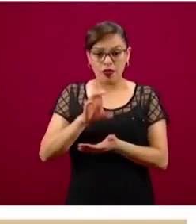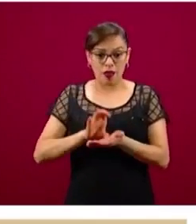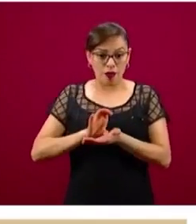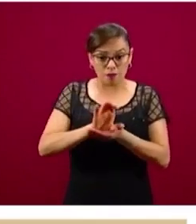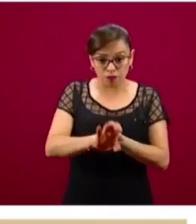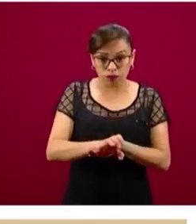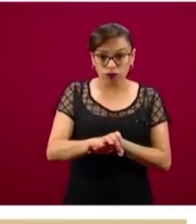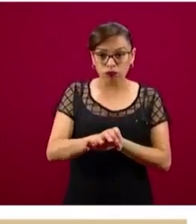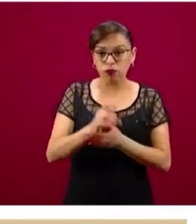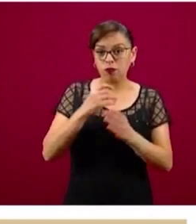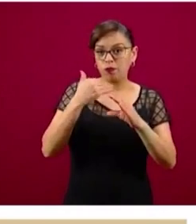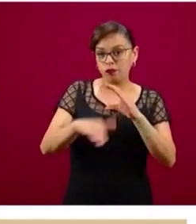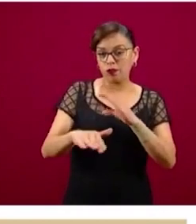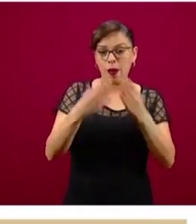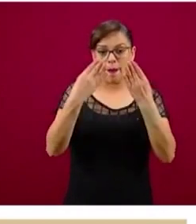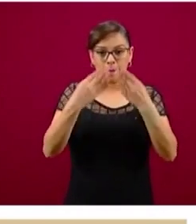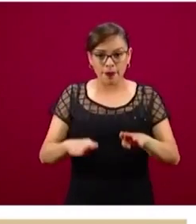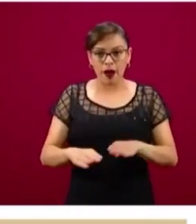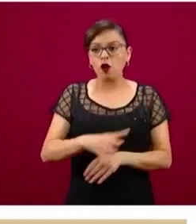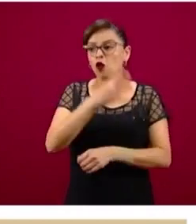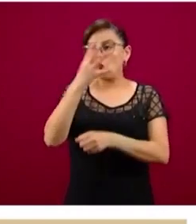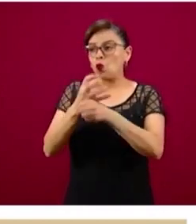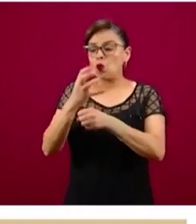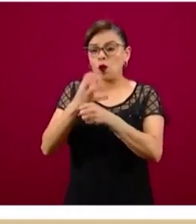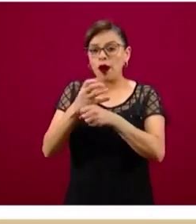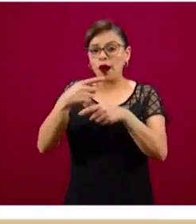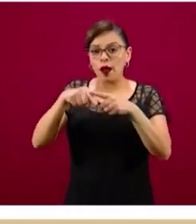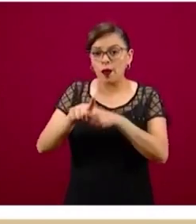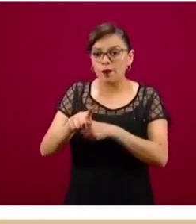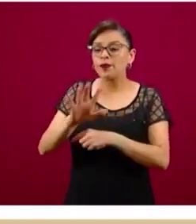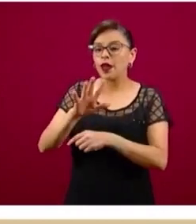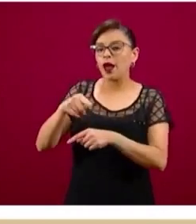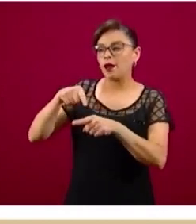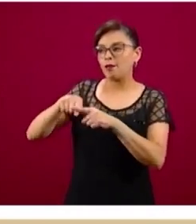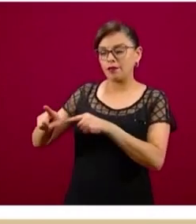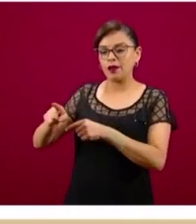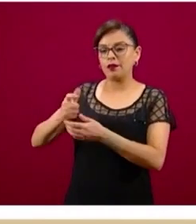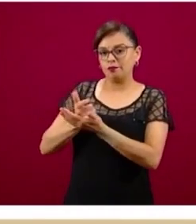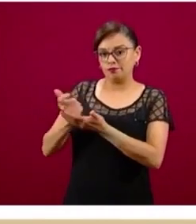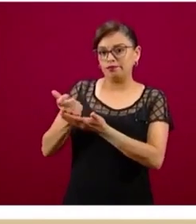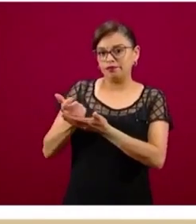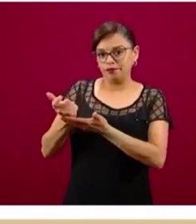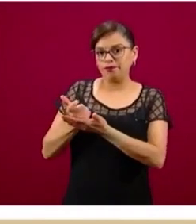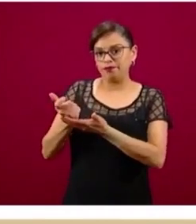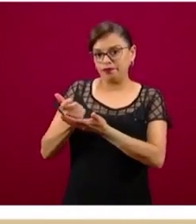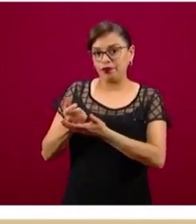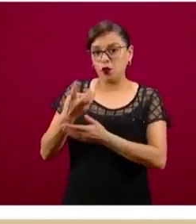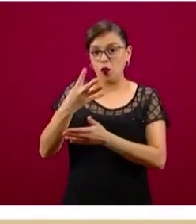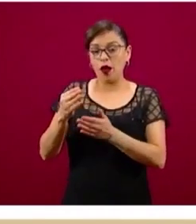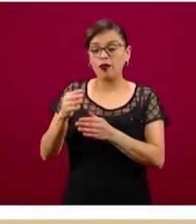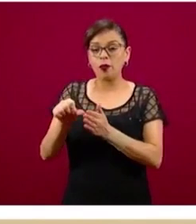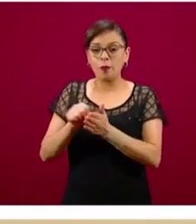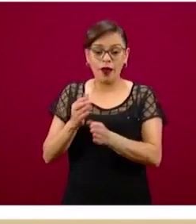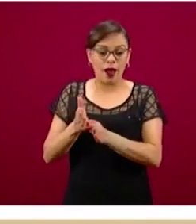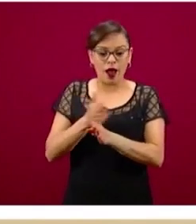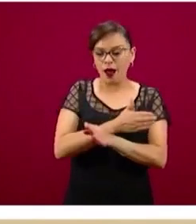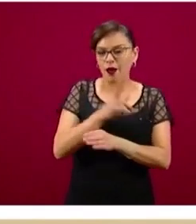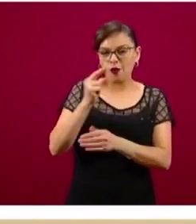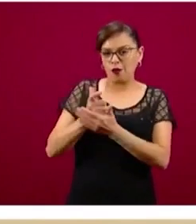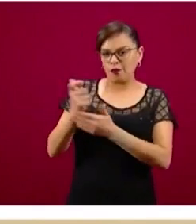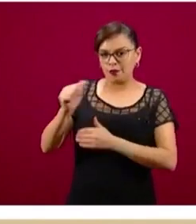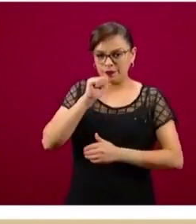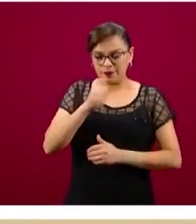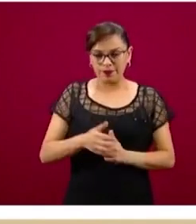depositado en sus cuentas bancarias. Aquí otro dato importante es comentarles que también entendemos que